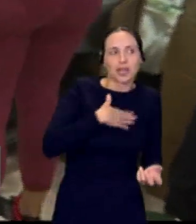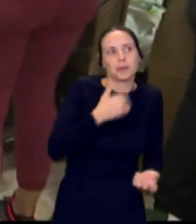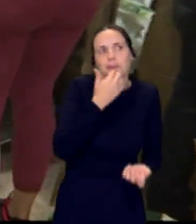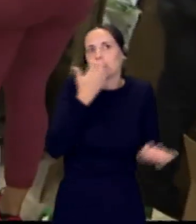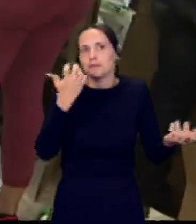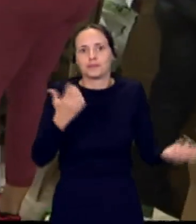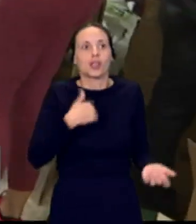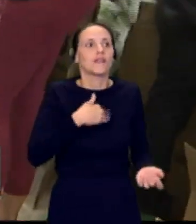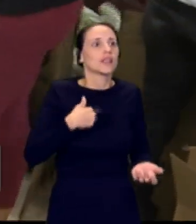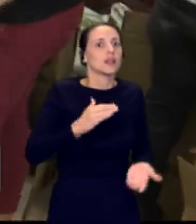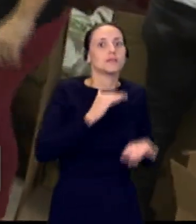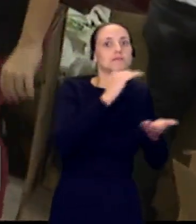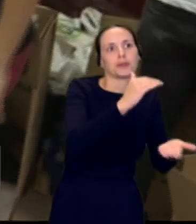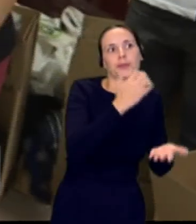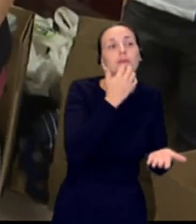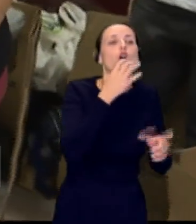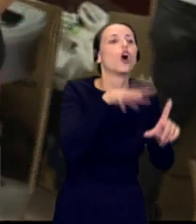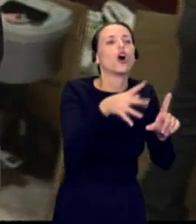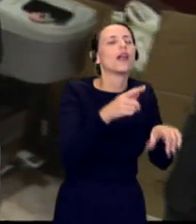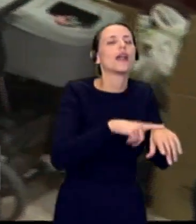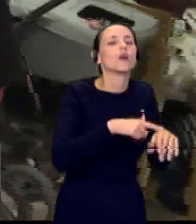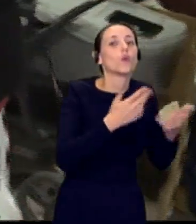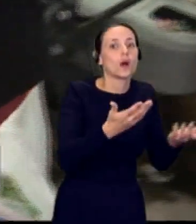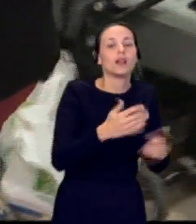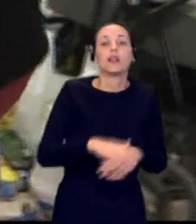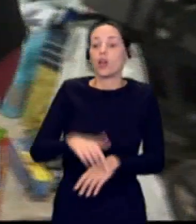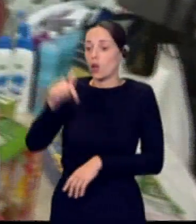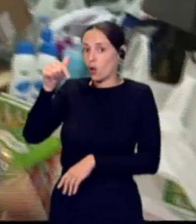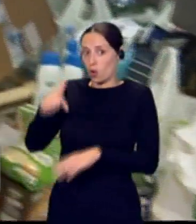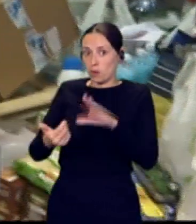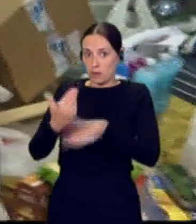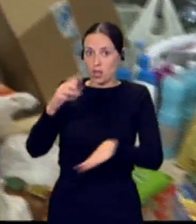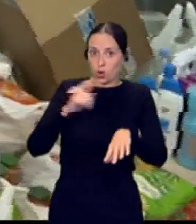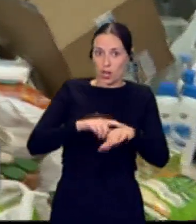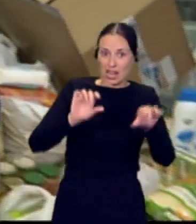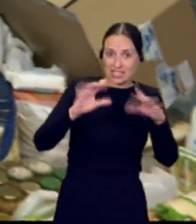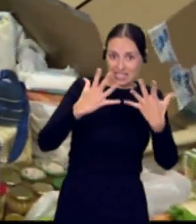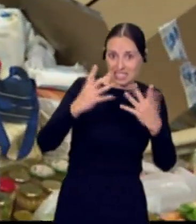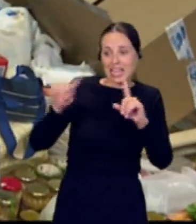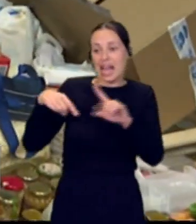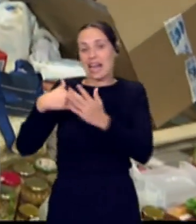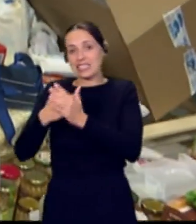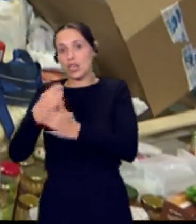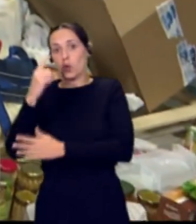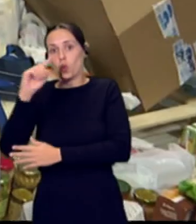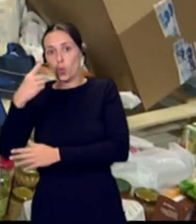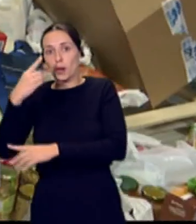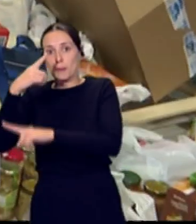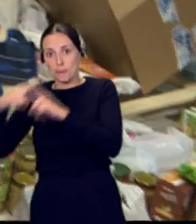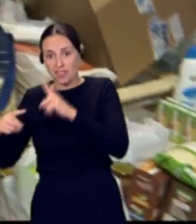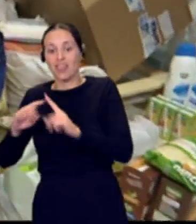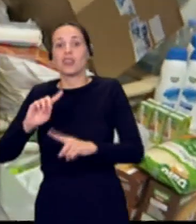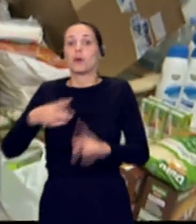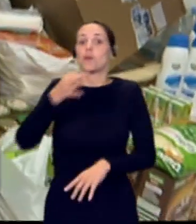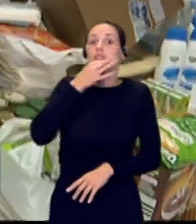donar, voy a acercarme a esta mojada marcial. Vale. Estaríamos hoy en la mañana de 10 de la mañana a 1 y media de la tarde y de 4 de la tarde a 9 y media de la noche.